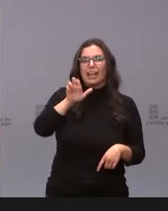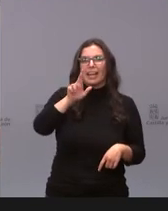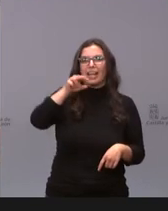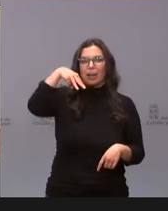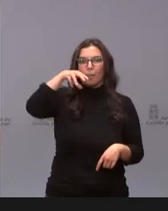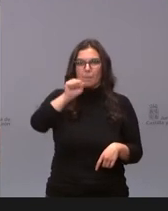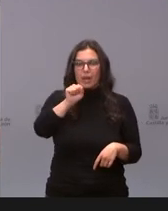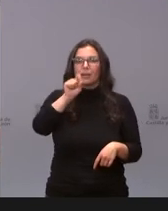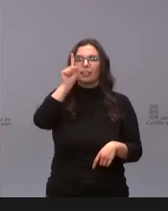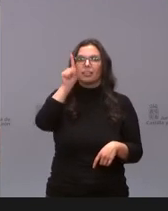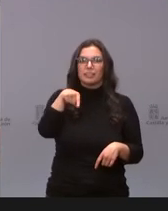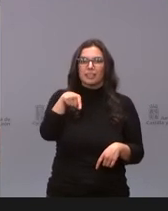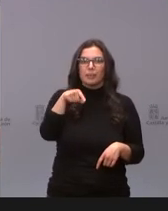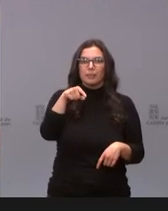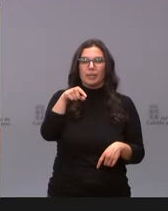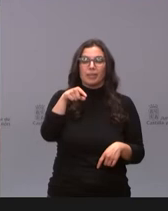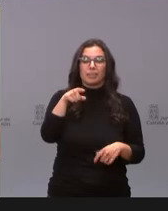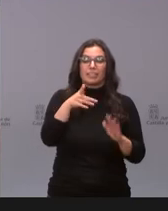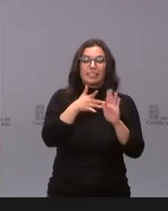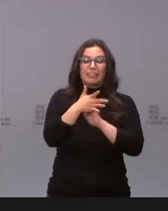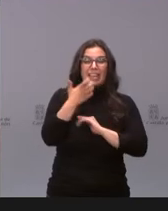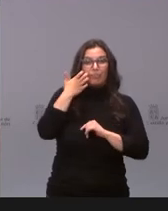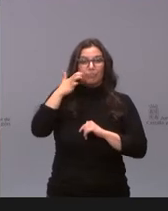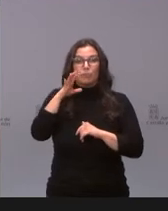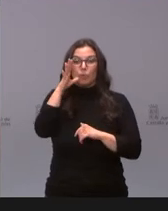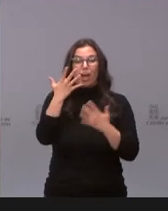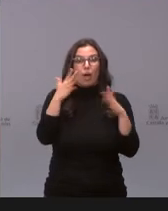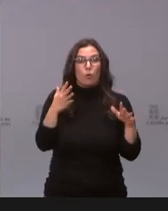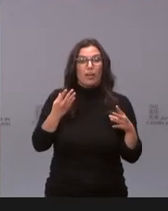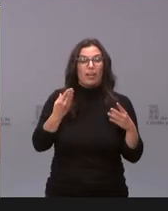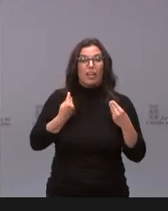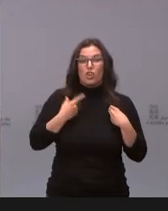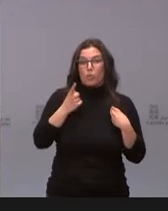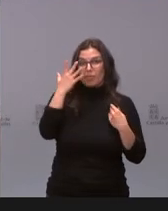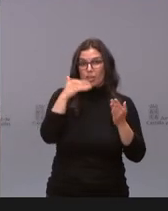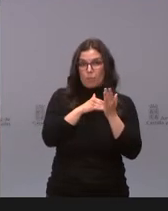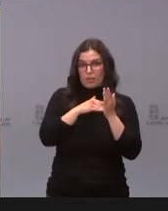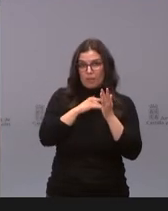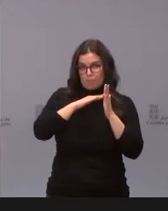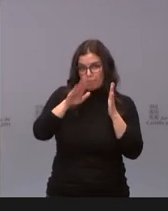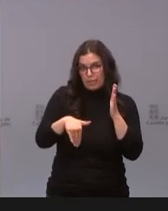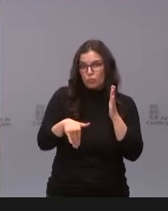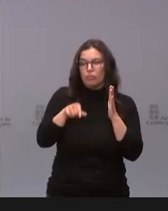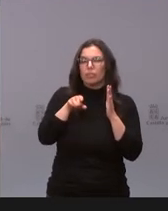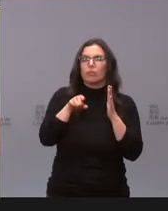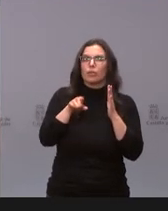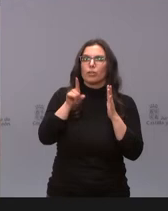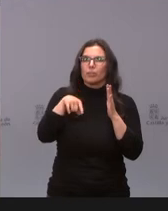esas excepciones que a pesar de no llegar a los 5.000 habitantes sí tienen una incidencia acumulada.